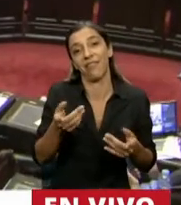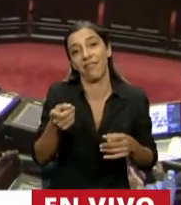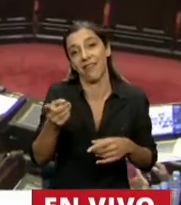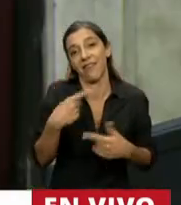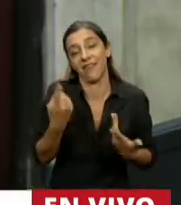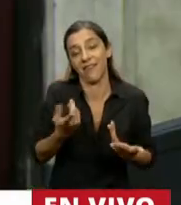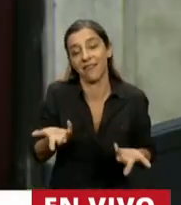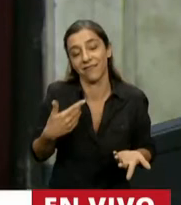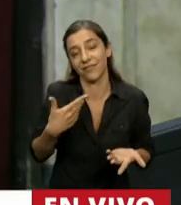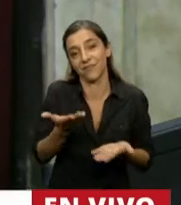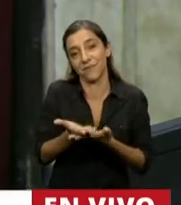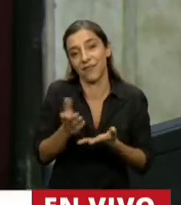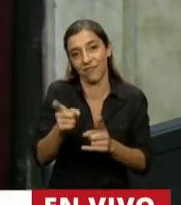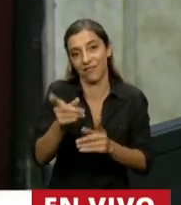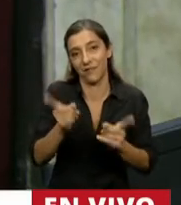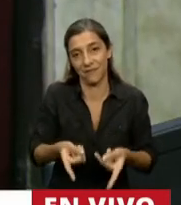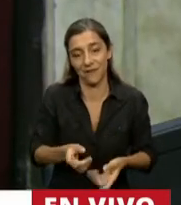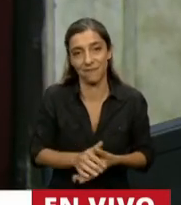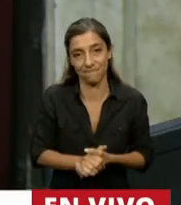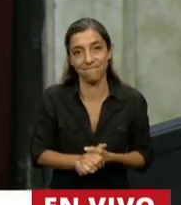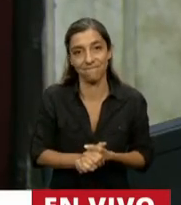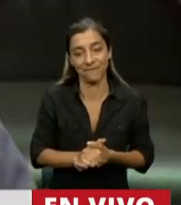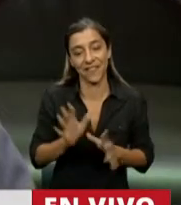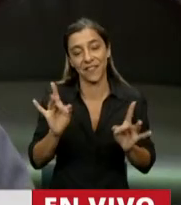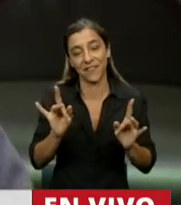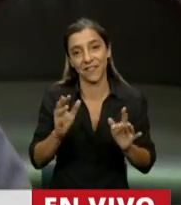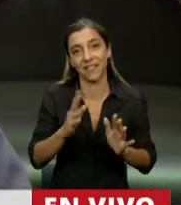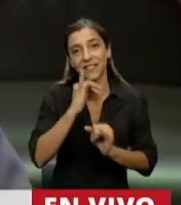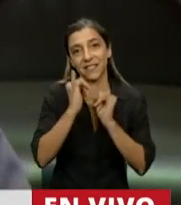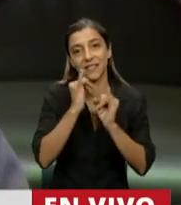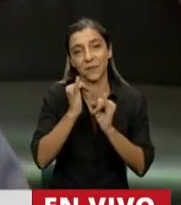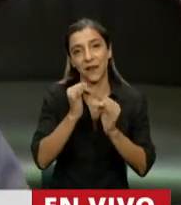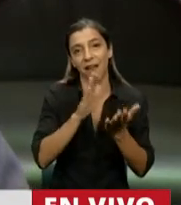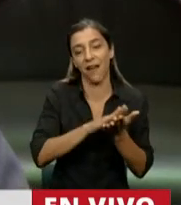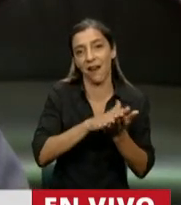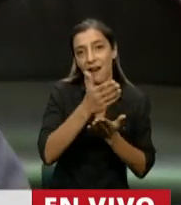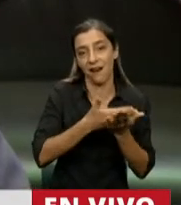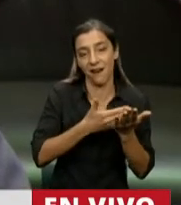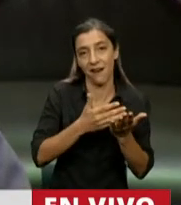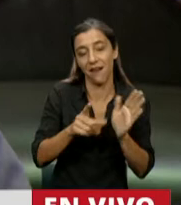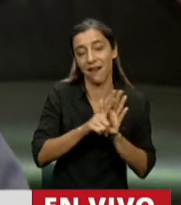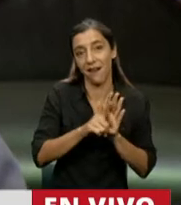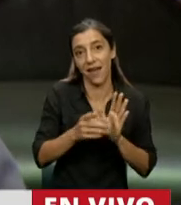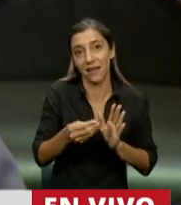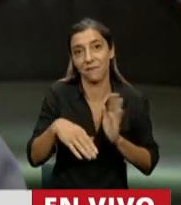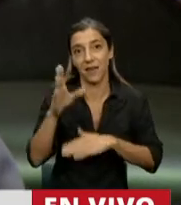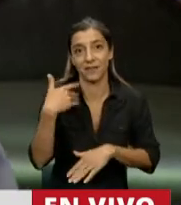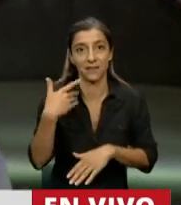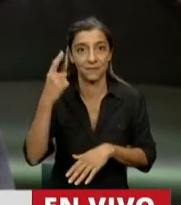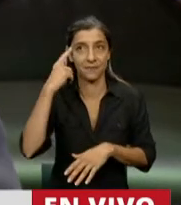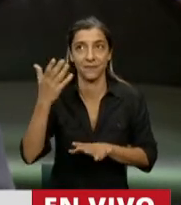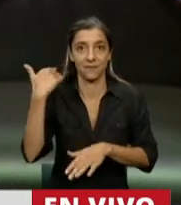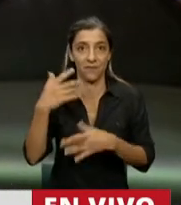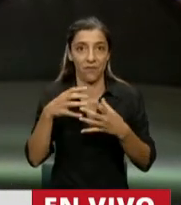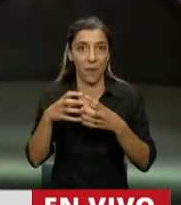mismo que usted pide al resto de los diputados. Es difícil argumentar una ley después del debate que acabamos de tener y más